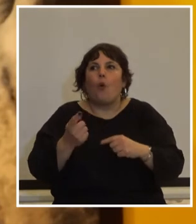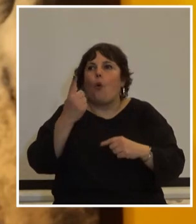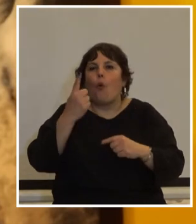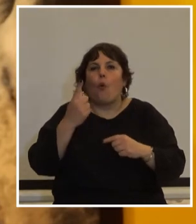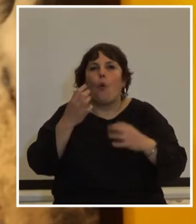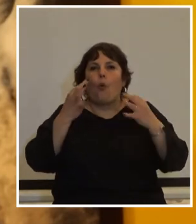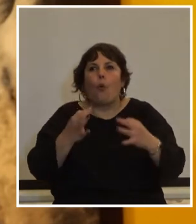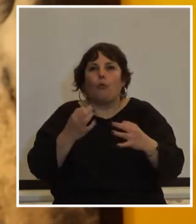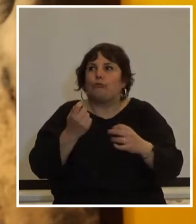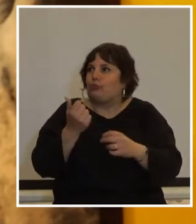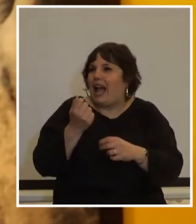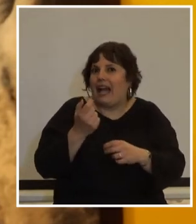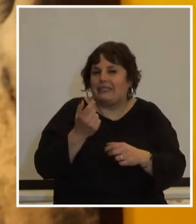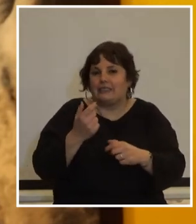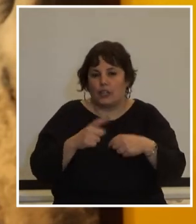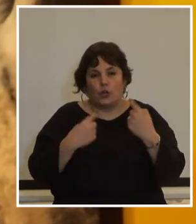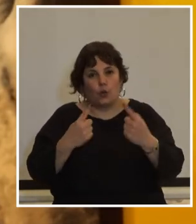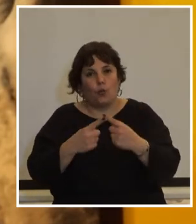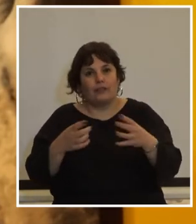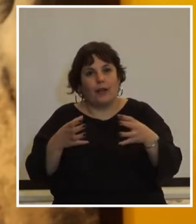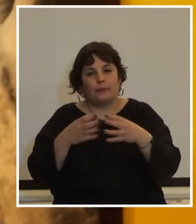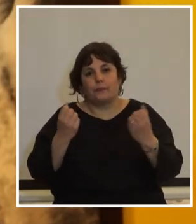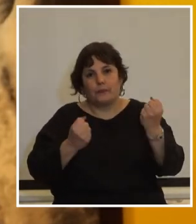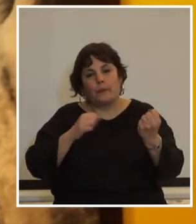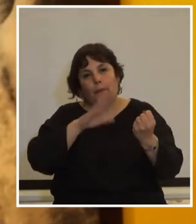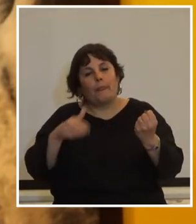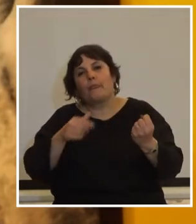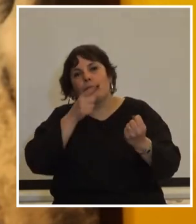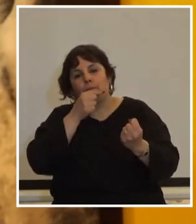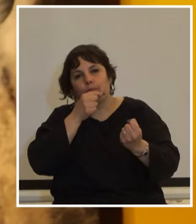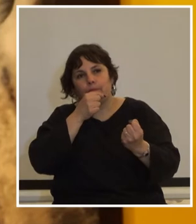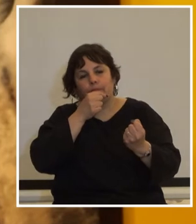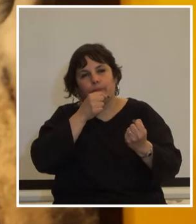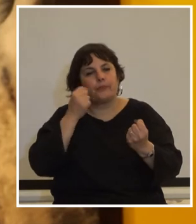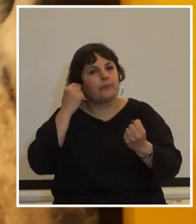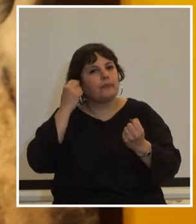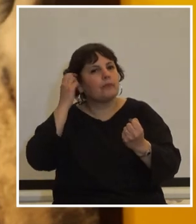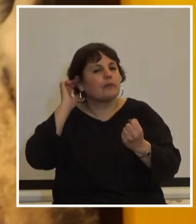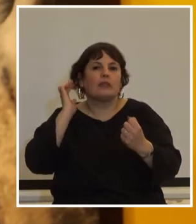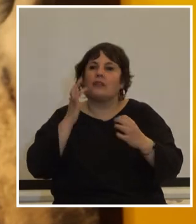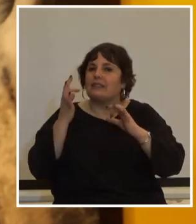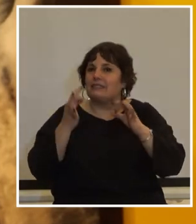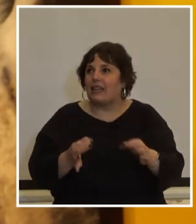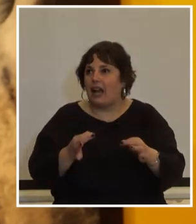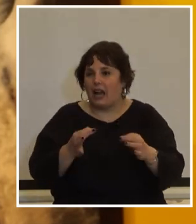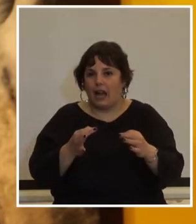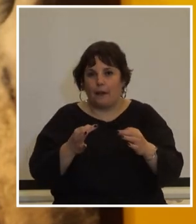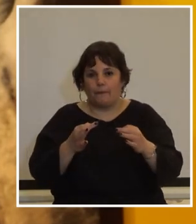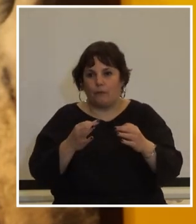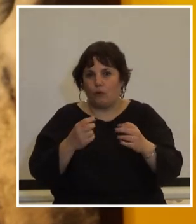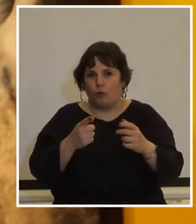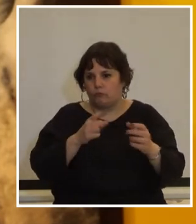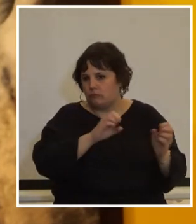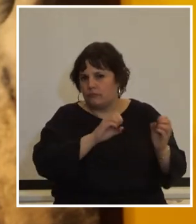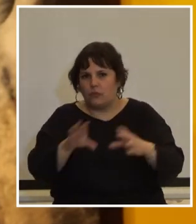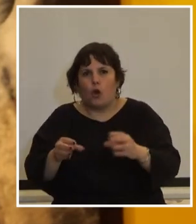auto de ventaja nuestra una camioneta policial llegó llegamos segundo bajaron unos